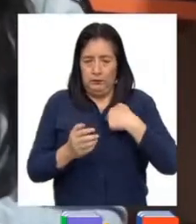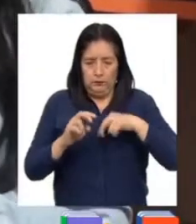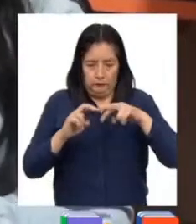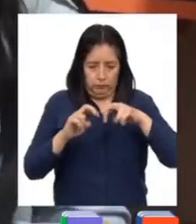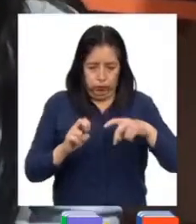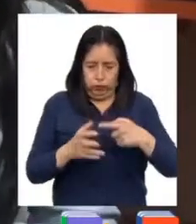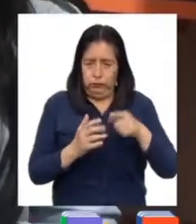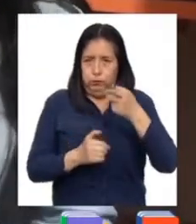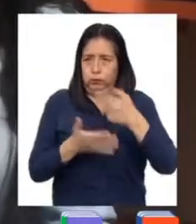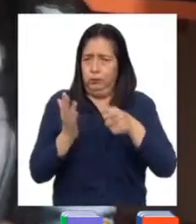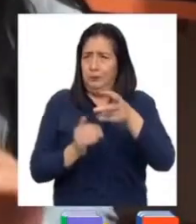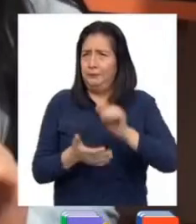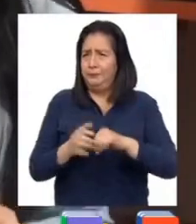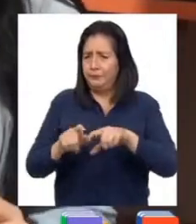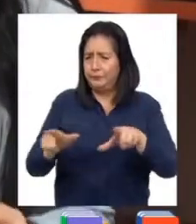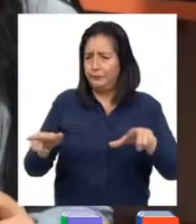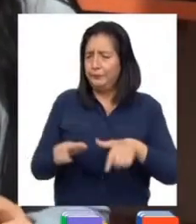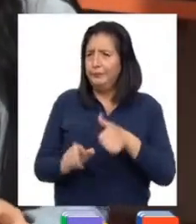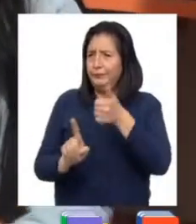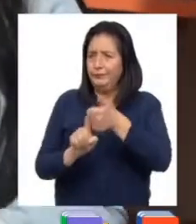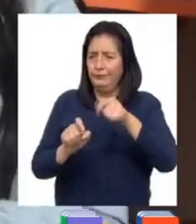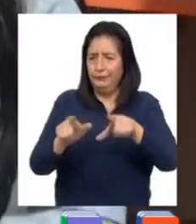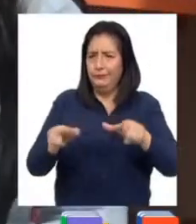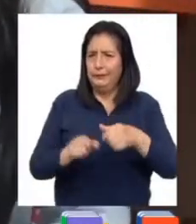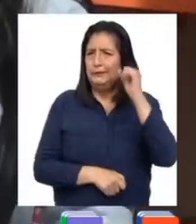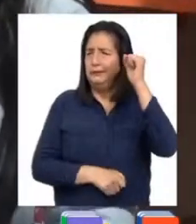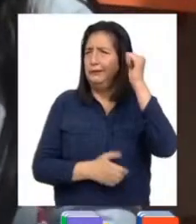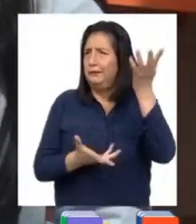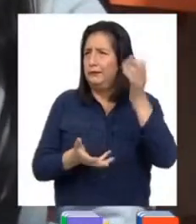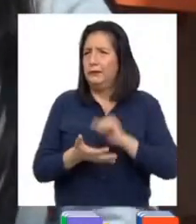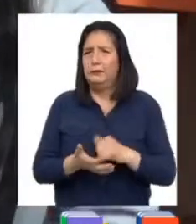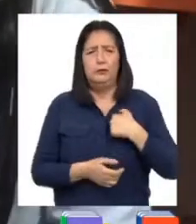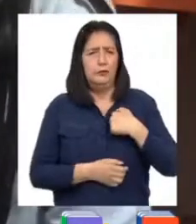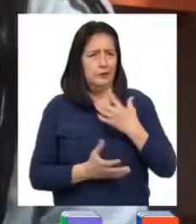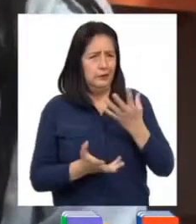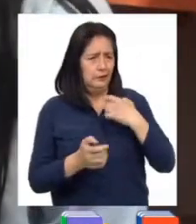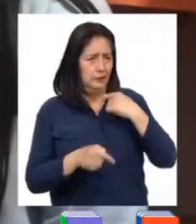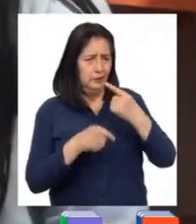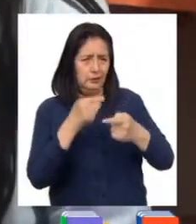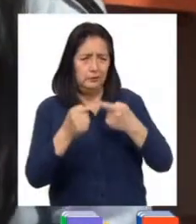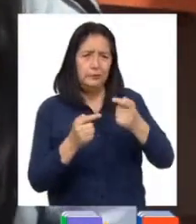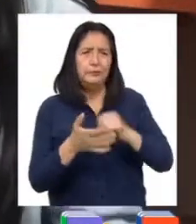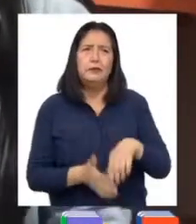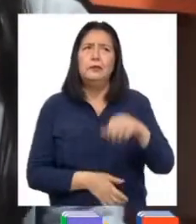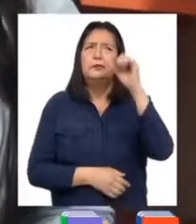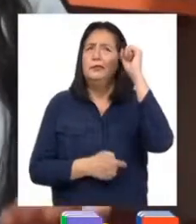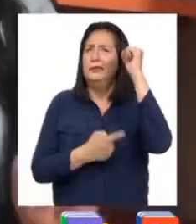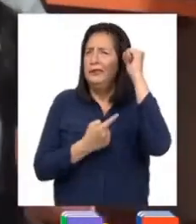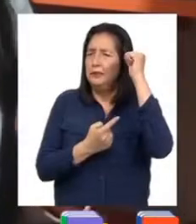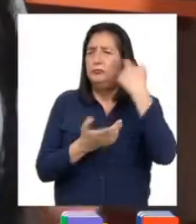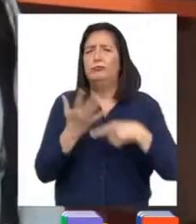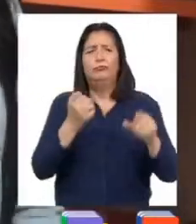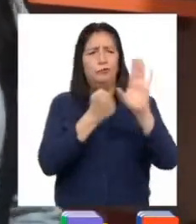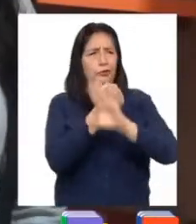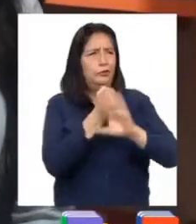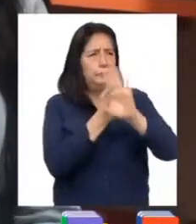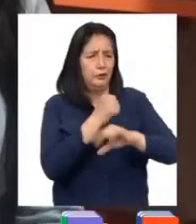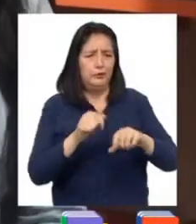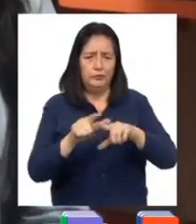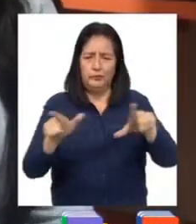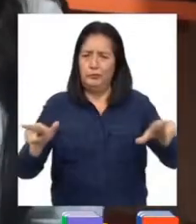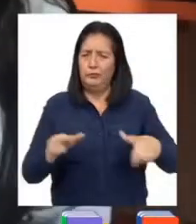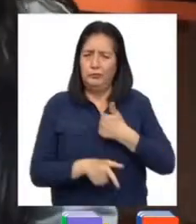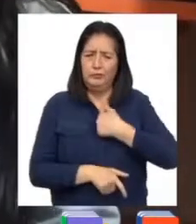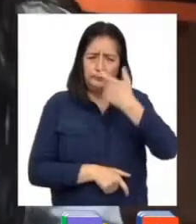acerca sobre el espacio personal y nuestros derechos. Quería contarles que nuestros derechos protegen nuestro espacio personal,